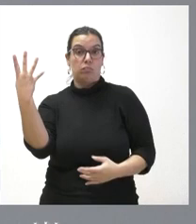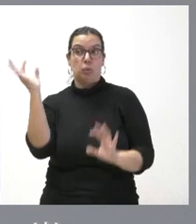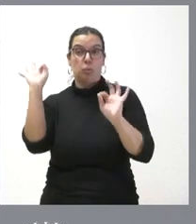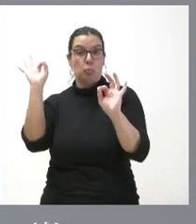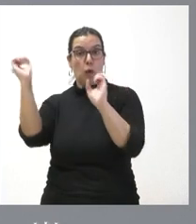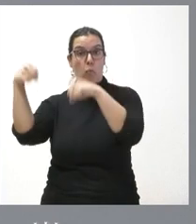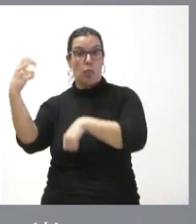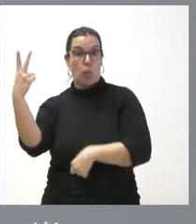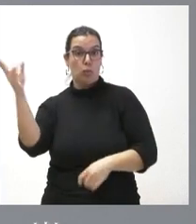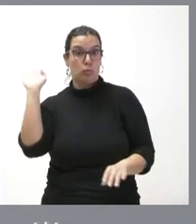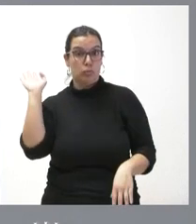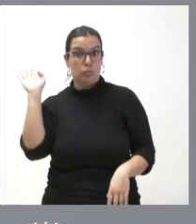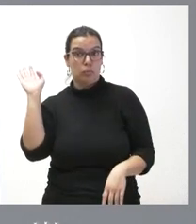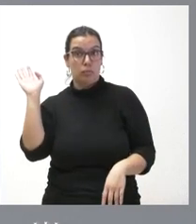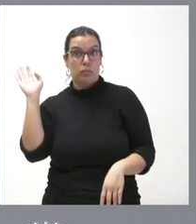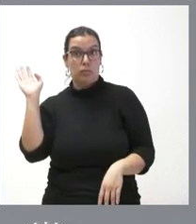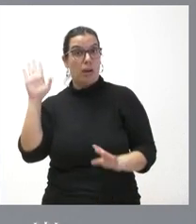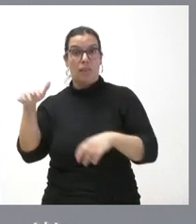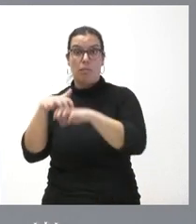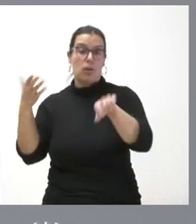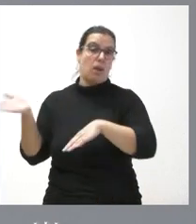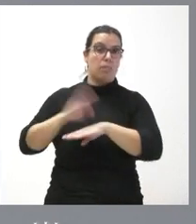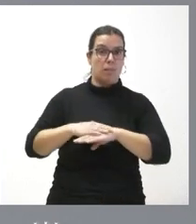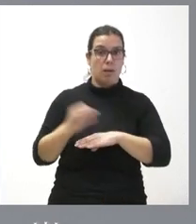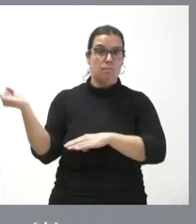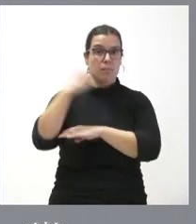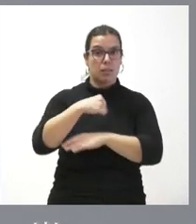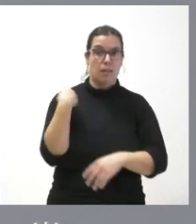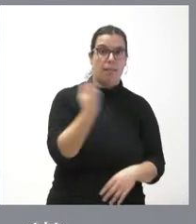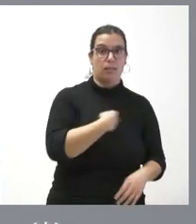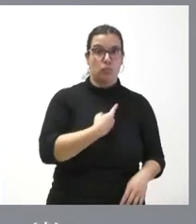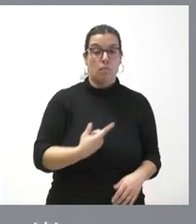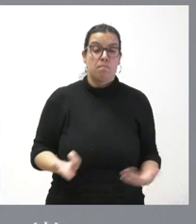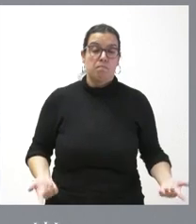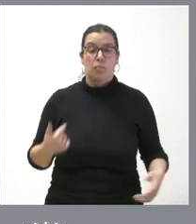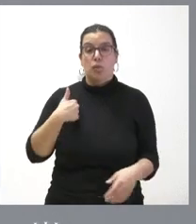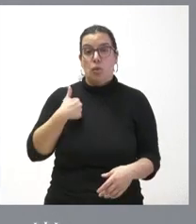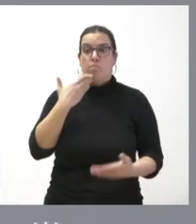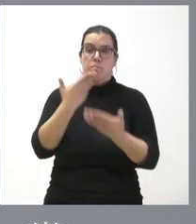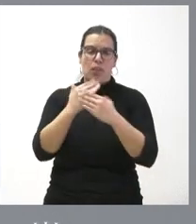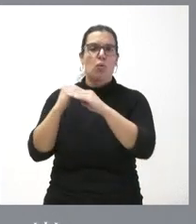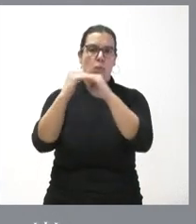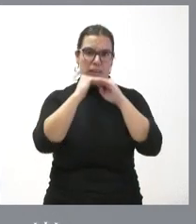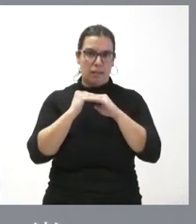pero que les permite tener mayoría en ese Consejo de Política Fiscal y Financiera yo desde aquí llamo a la igualdad